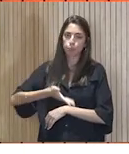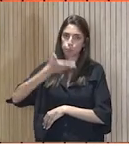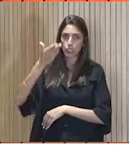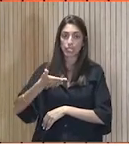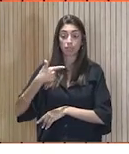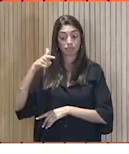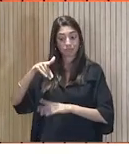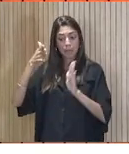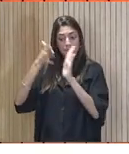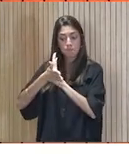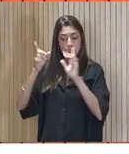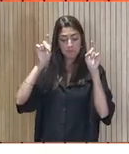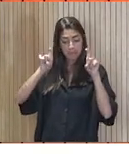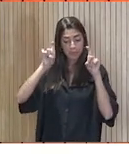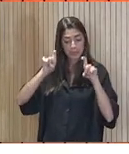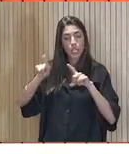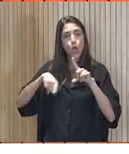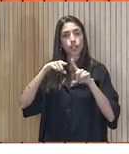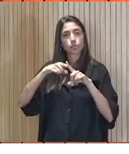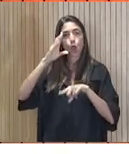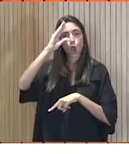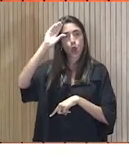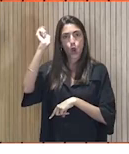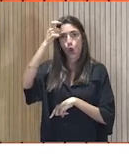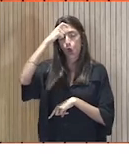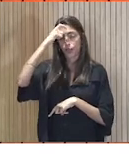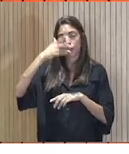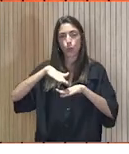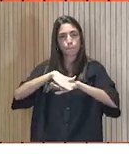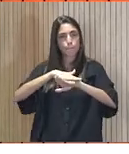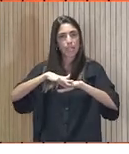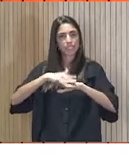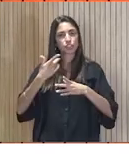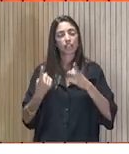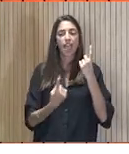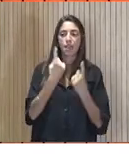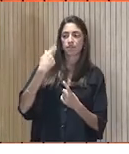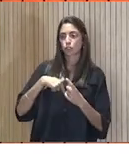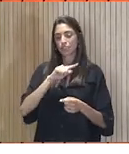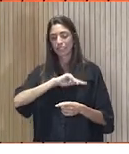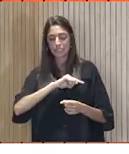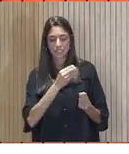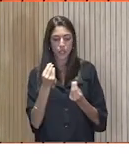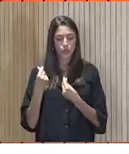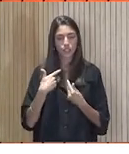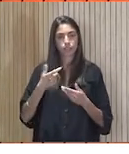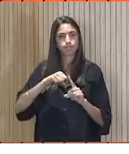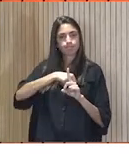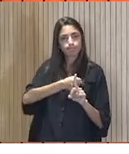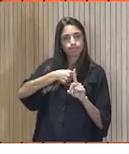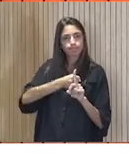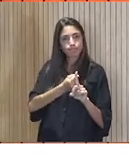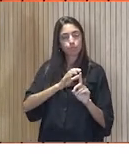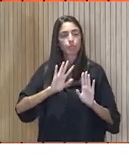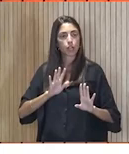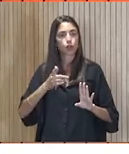se les explica para que tengan un conocimiento básico. En muchas ocasiones da la sensación de que apretamos, bueno, detrás hay muchas cosas. Intentamos